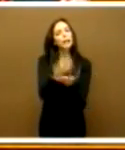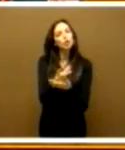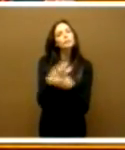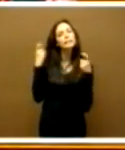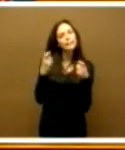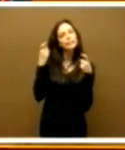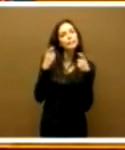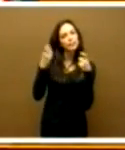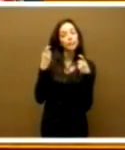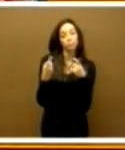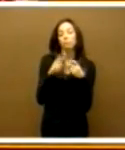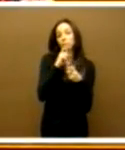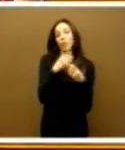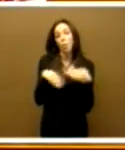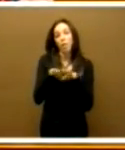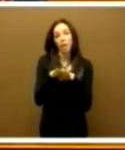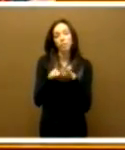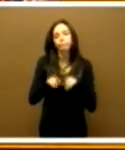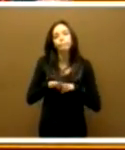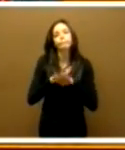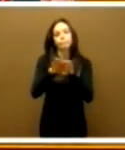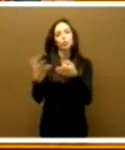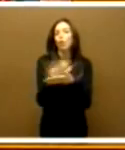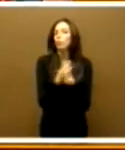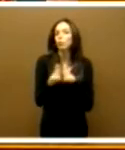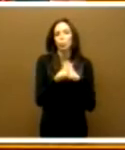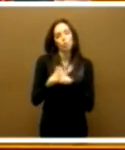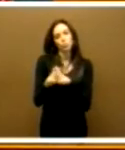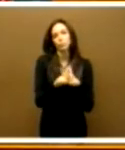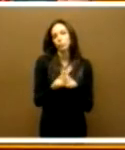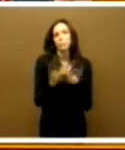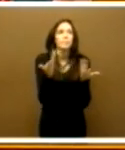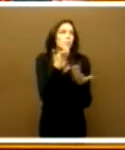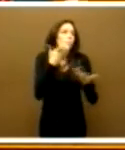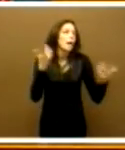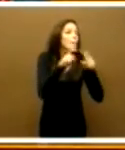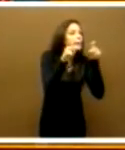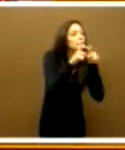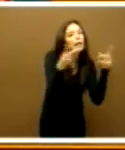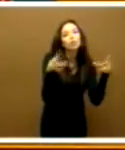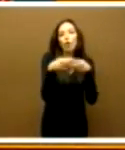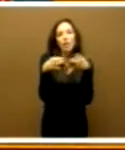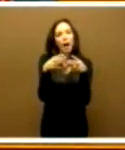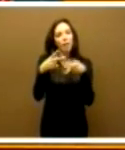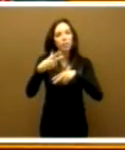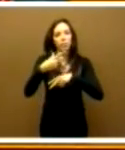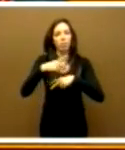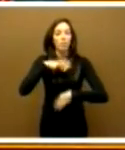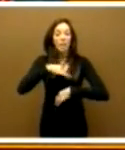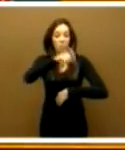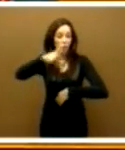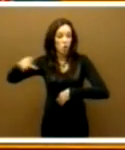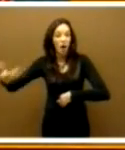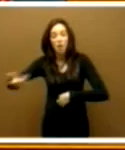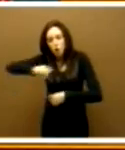a ese avance en igualdad, pero todos juntos. Es decir, las empresas, la sociedad civil, nosotros mismos de